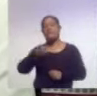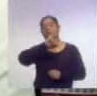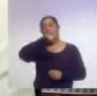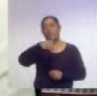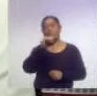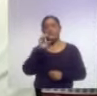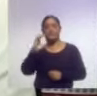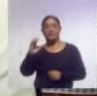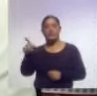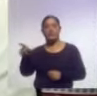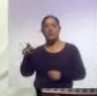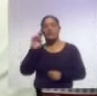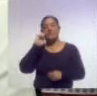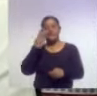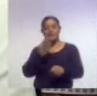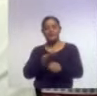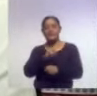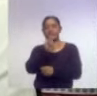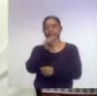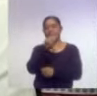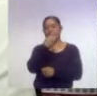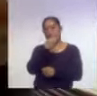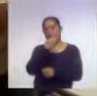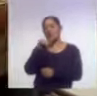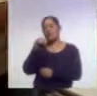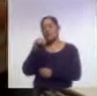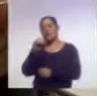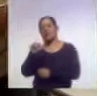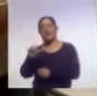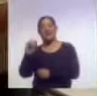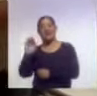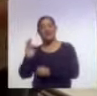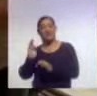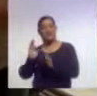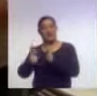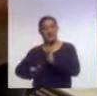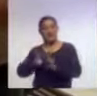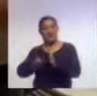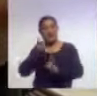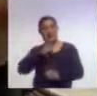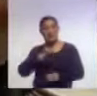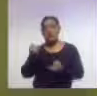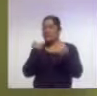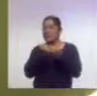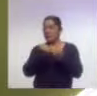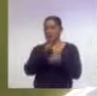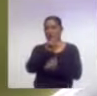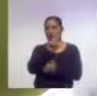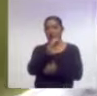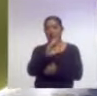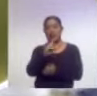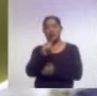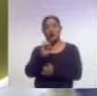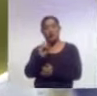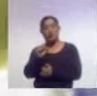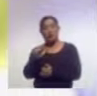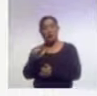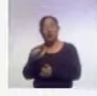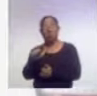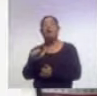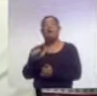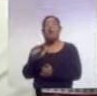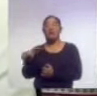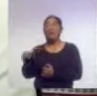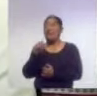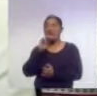Alimentación y Actividad Física de la Secretaría de Salud, señala que al igual que la lactosa, hay personas intolerantes al gluten.